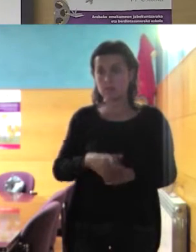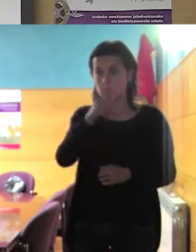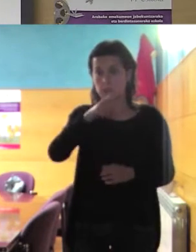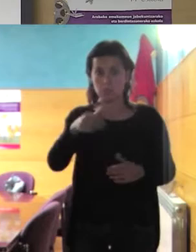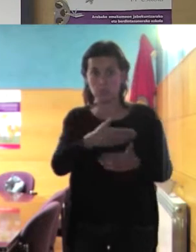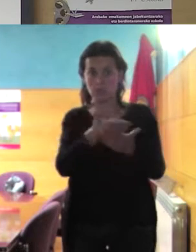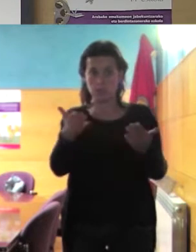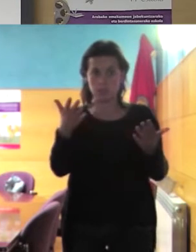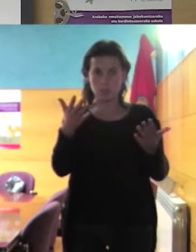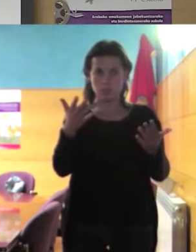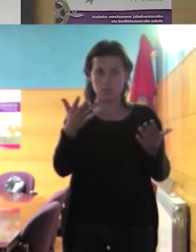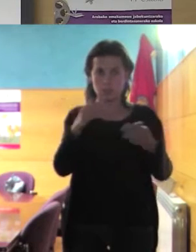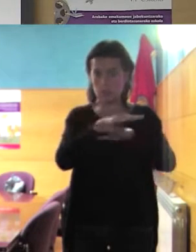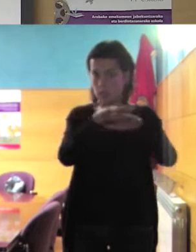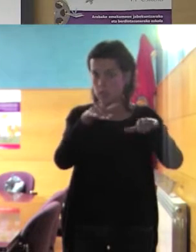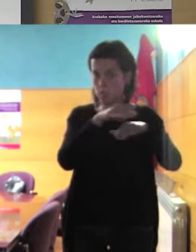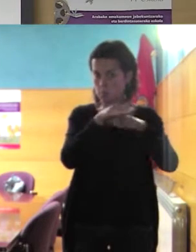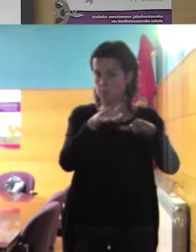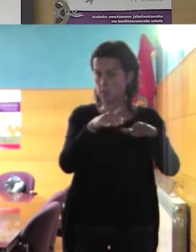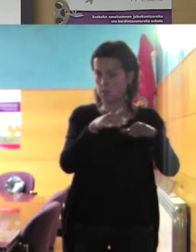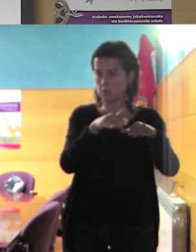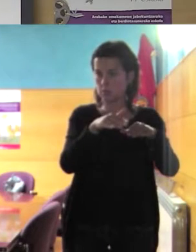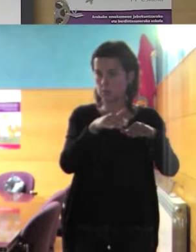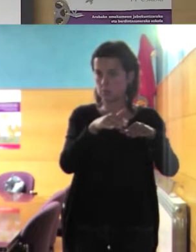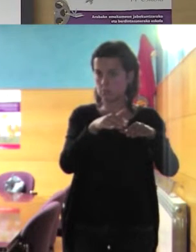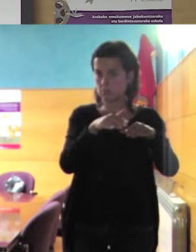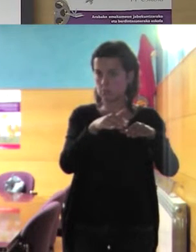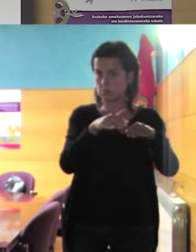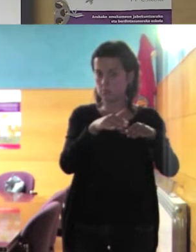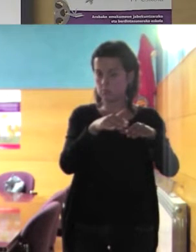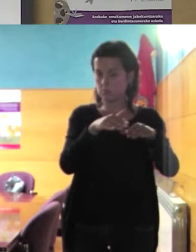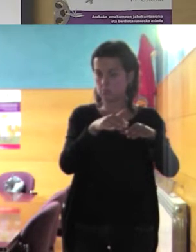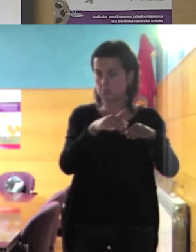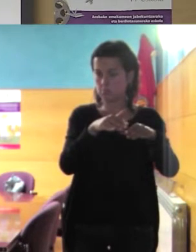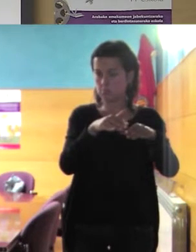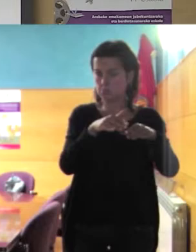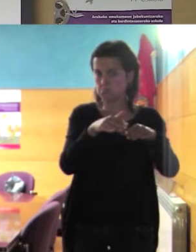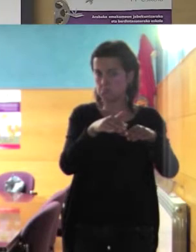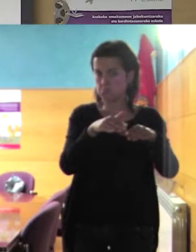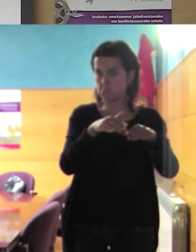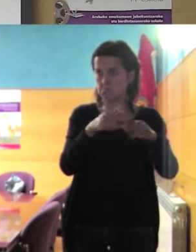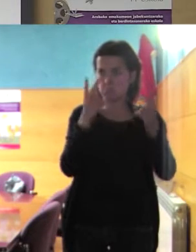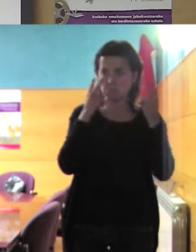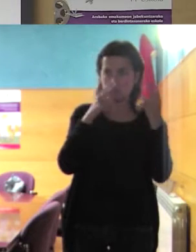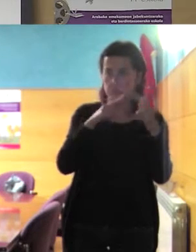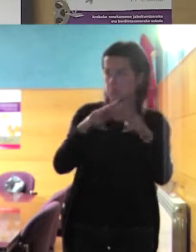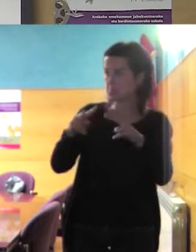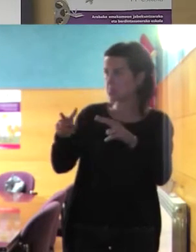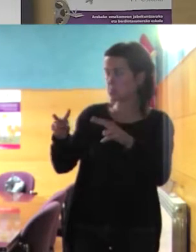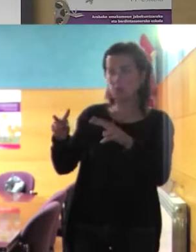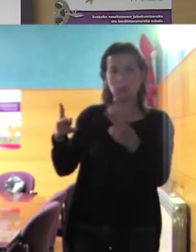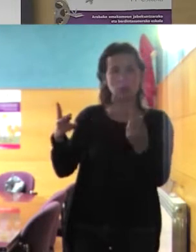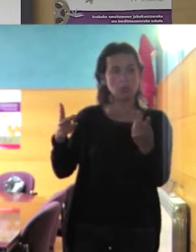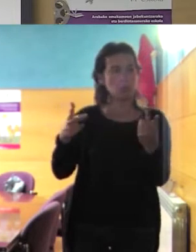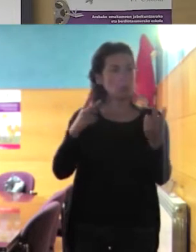y no y no y la policía le pareció que toda esta gente llevaba la ropa adecuada